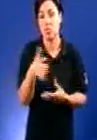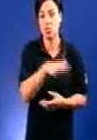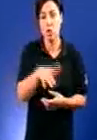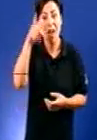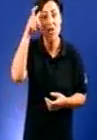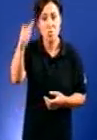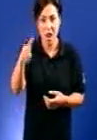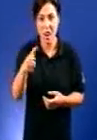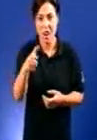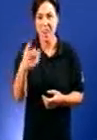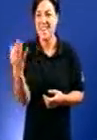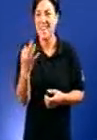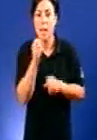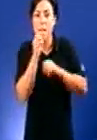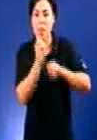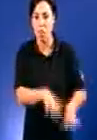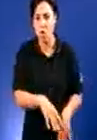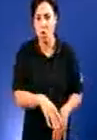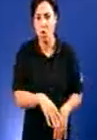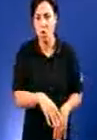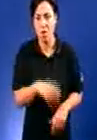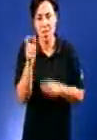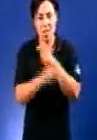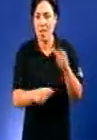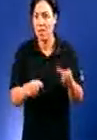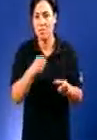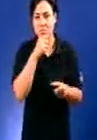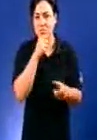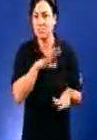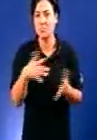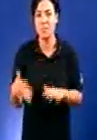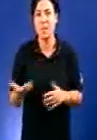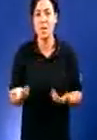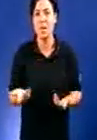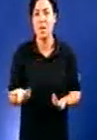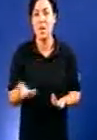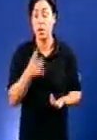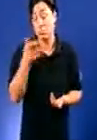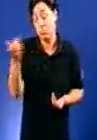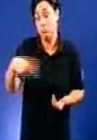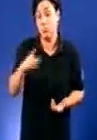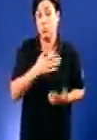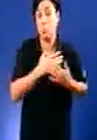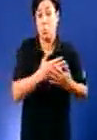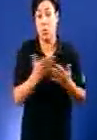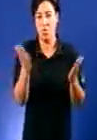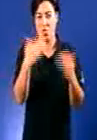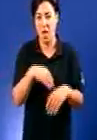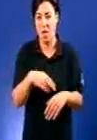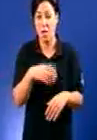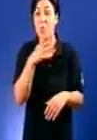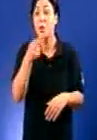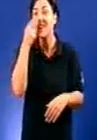embellecemento, que se vostedes non actúan é evidentemente porque non teñen vontade de facero e porque lhes interesa. E porque lhes